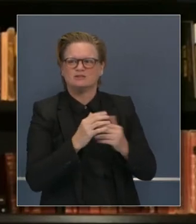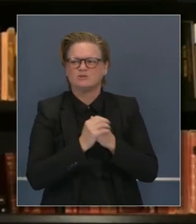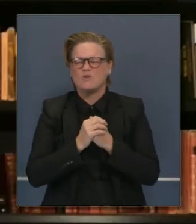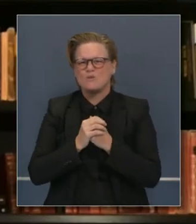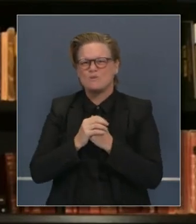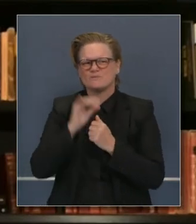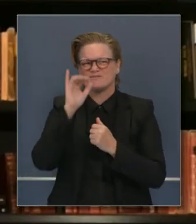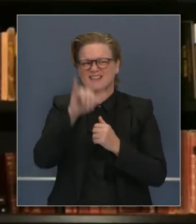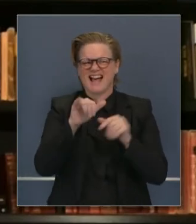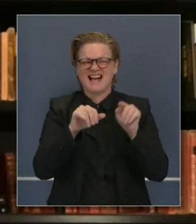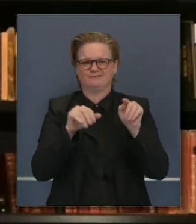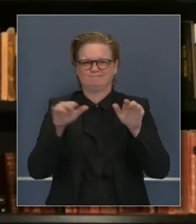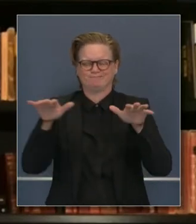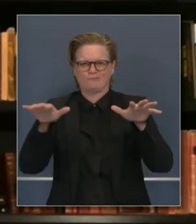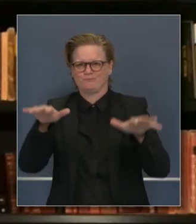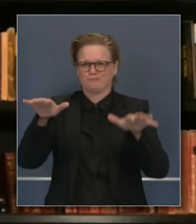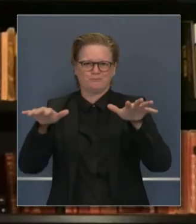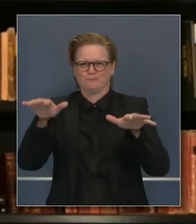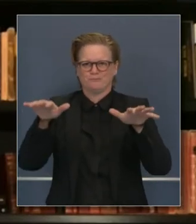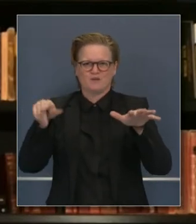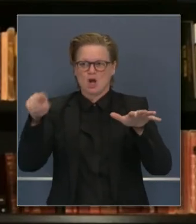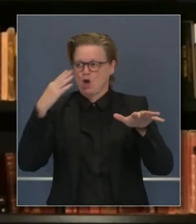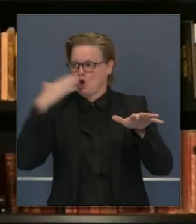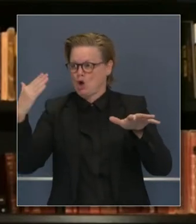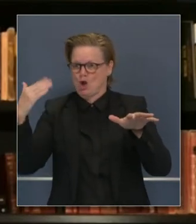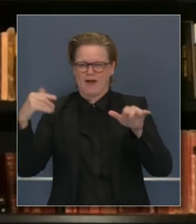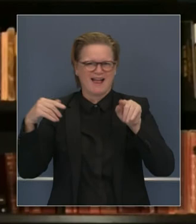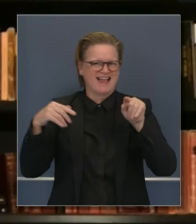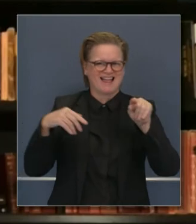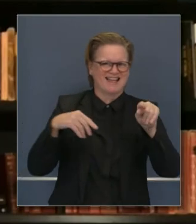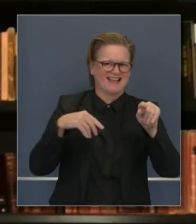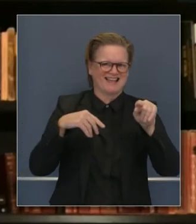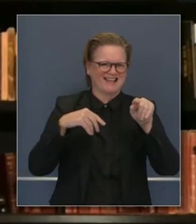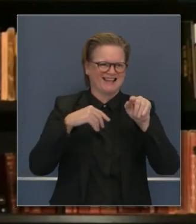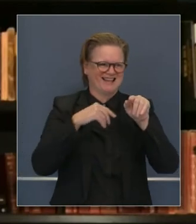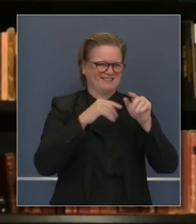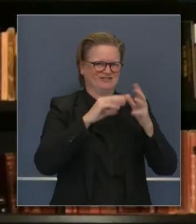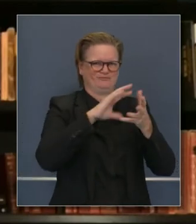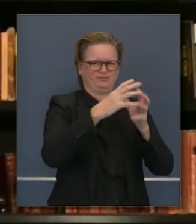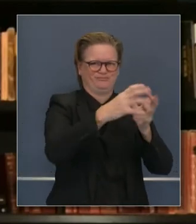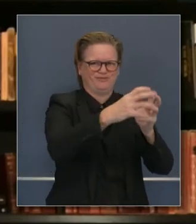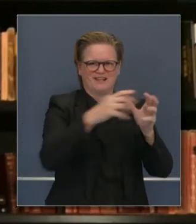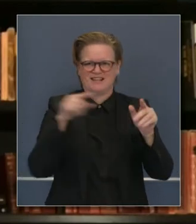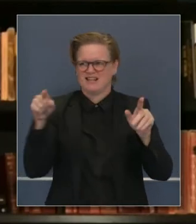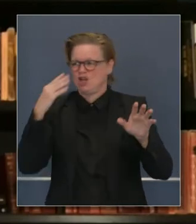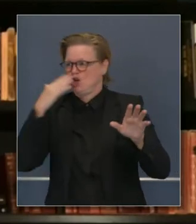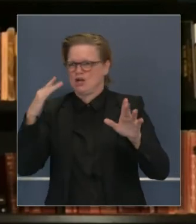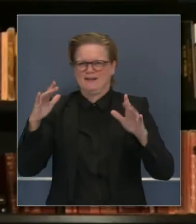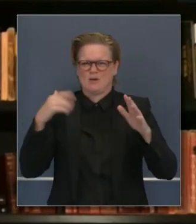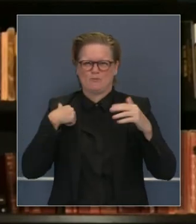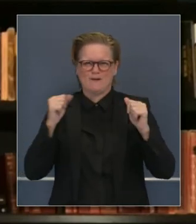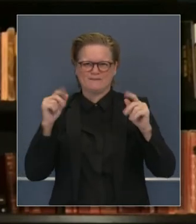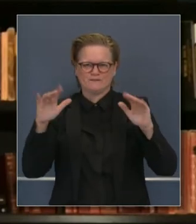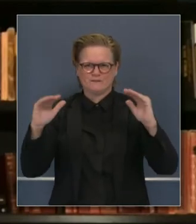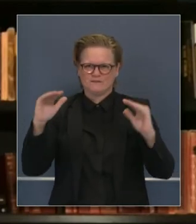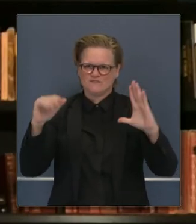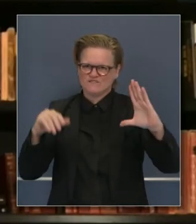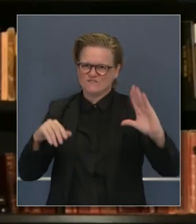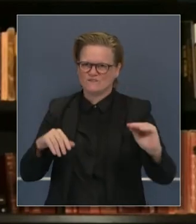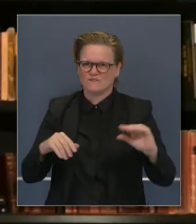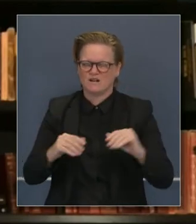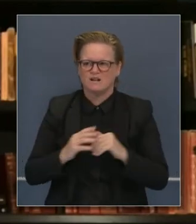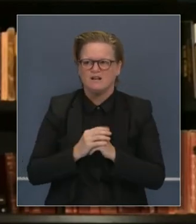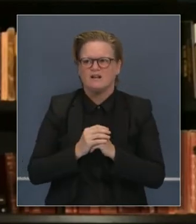equilibrio de vigilancia constante que estamos teniendo que hacer en lo que nos movemos en una dirección más